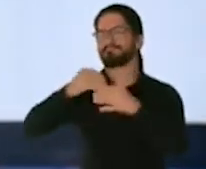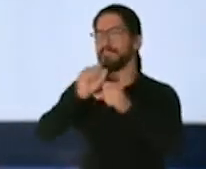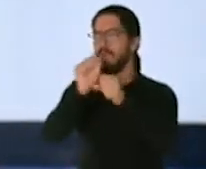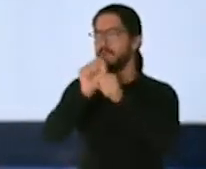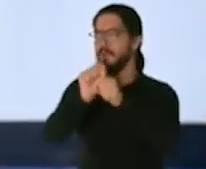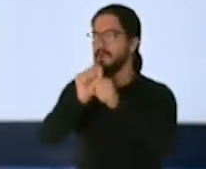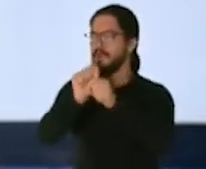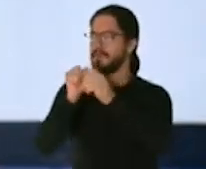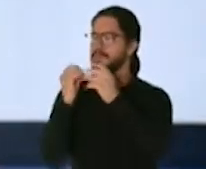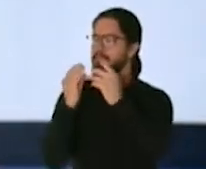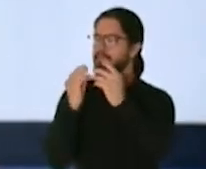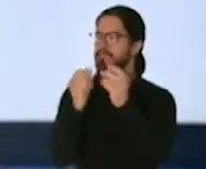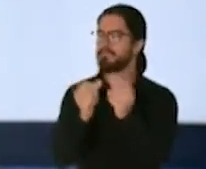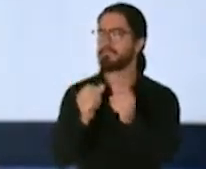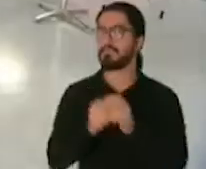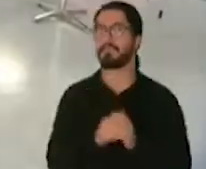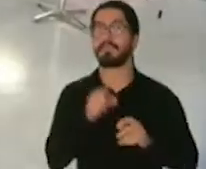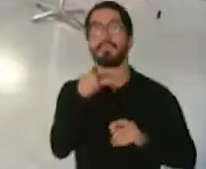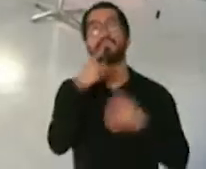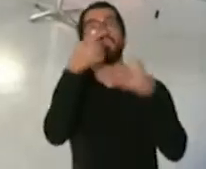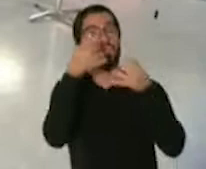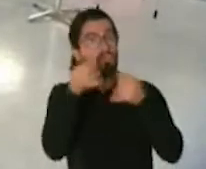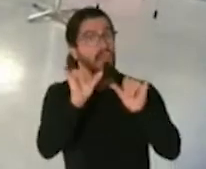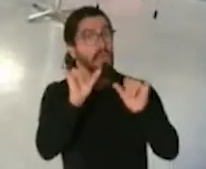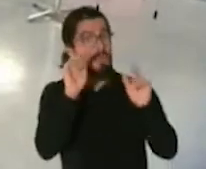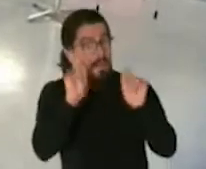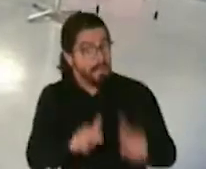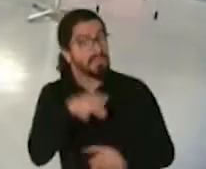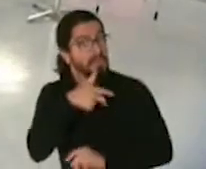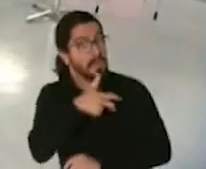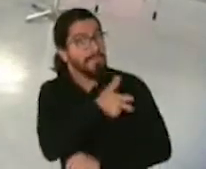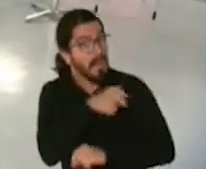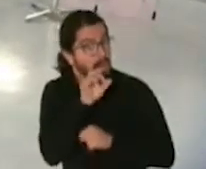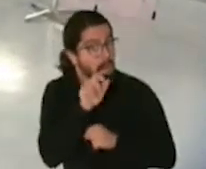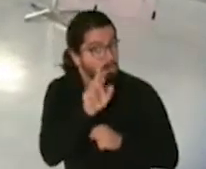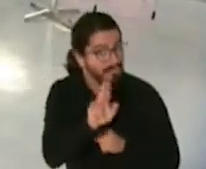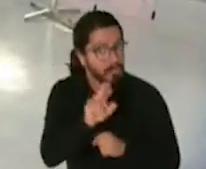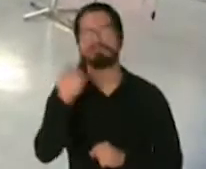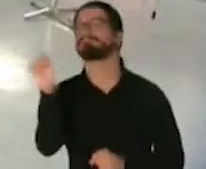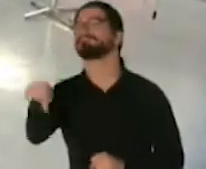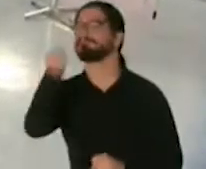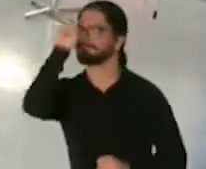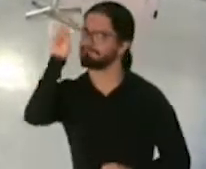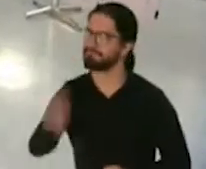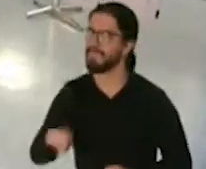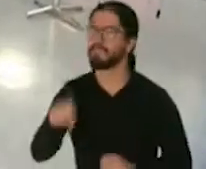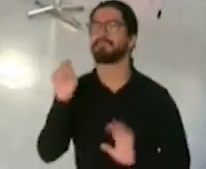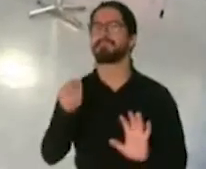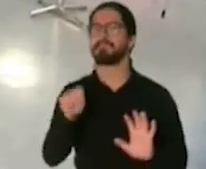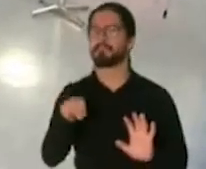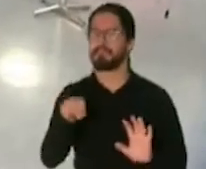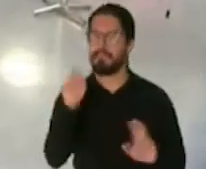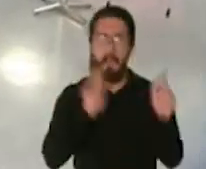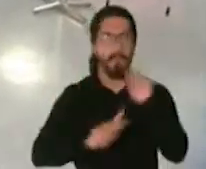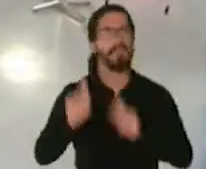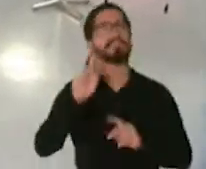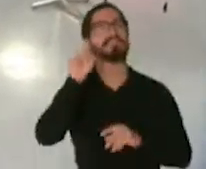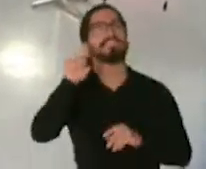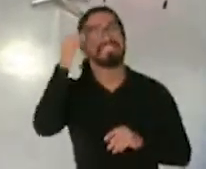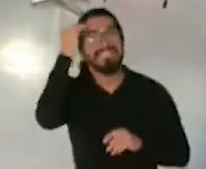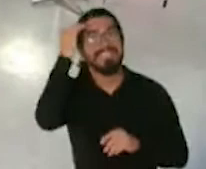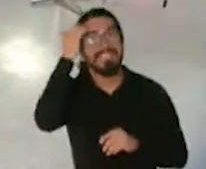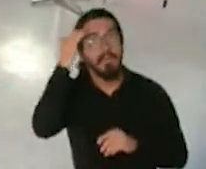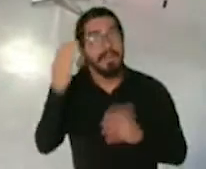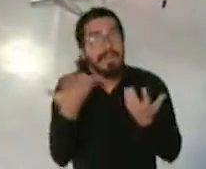de contención en cuanto a y gente se debe seguir vacunando sobre la influenza la gente se tiene que seguir vacunando o sea la gente tiene que entender que la única